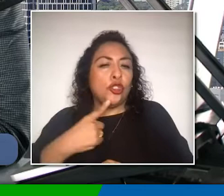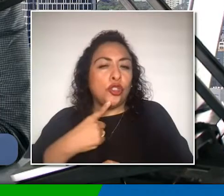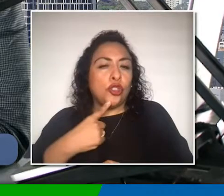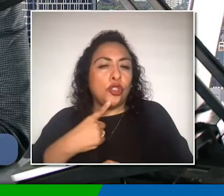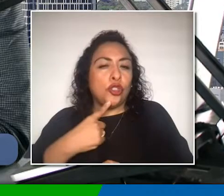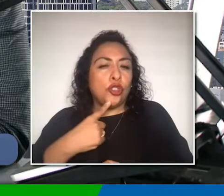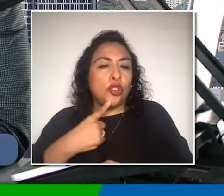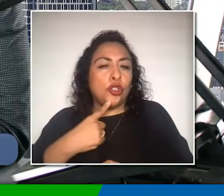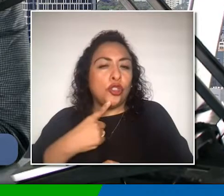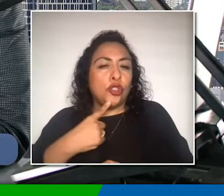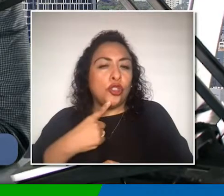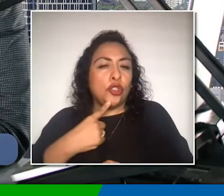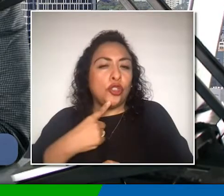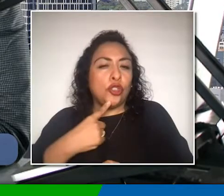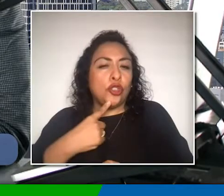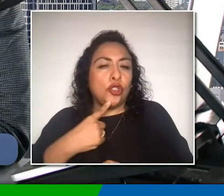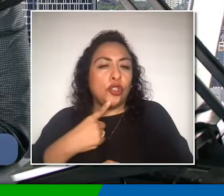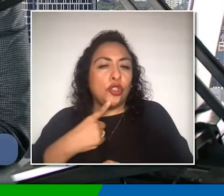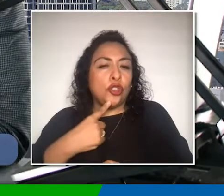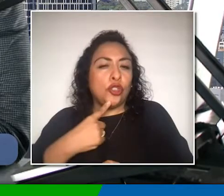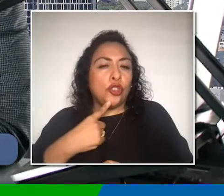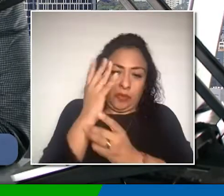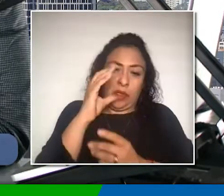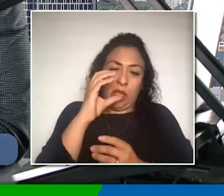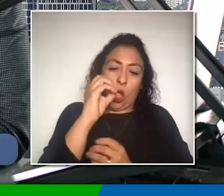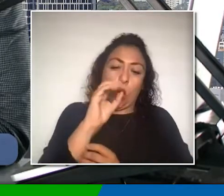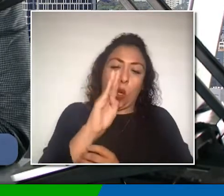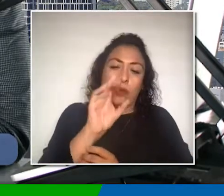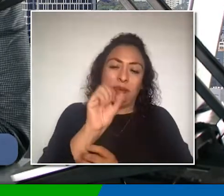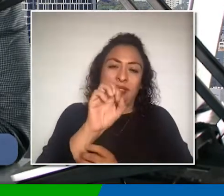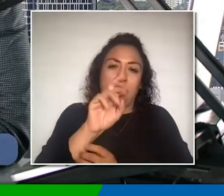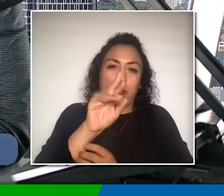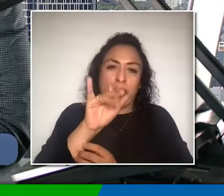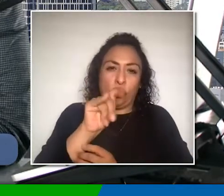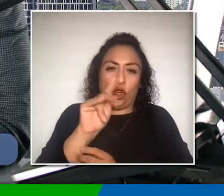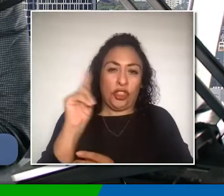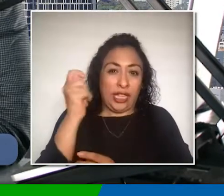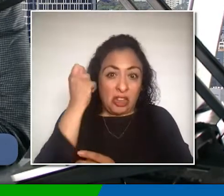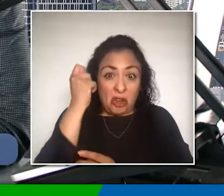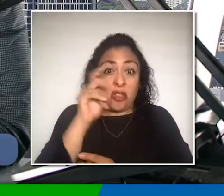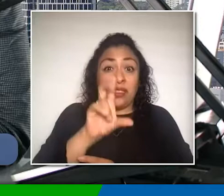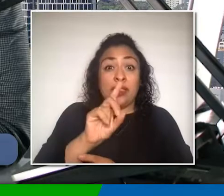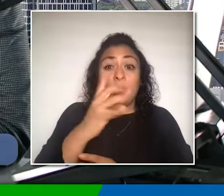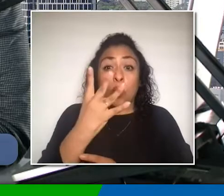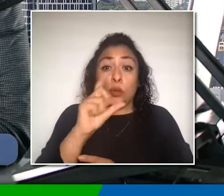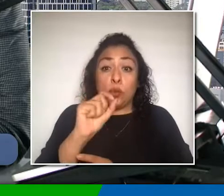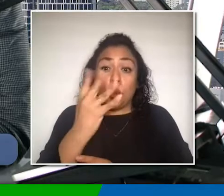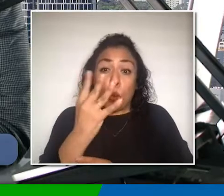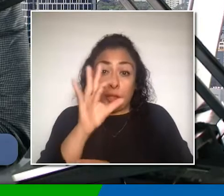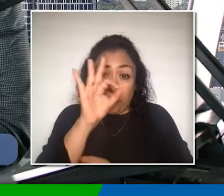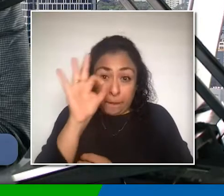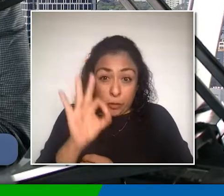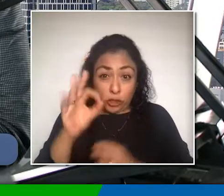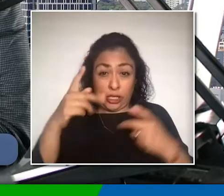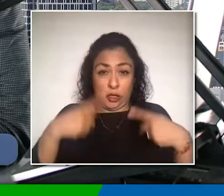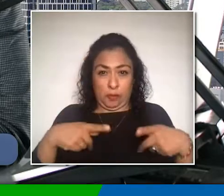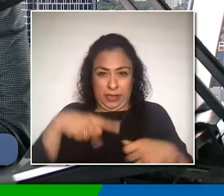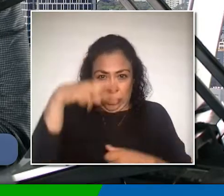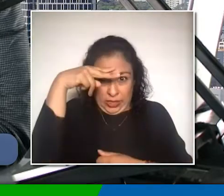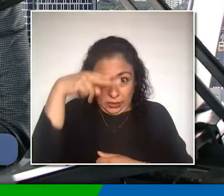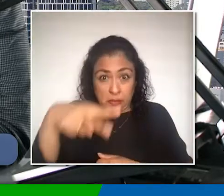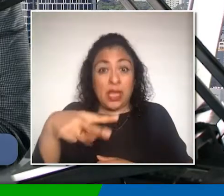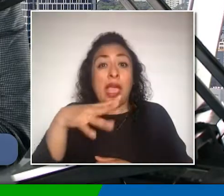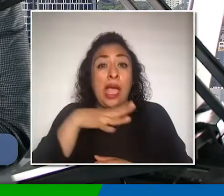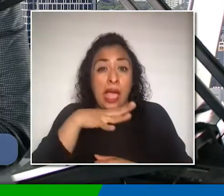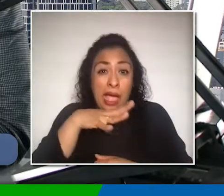Según datos del Observatorio Tecnológico, se informó entonces, 34.4% de la población en México tiene, entre 30 y 50